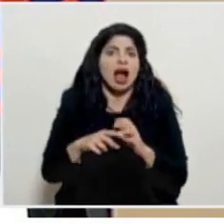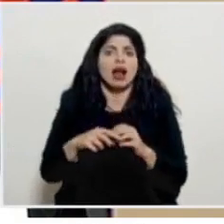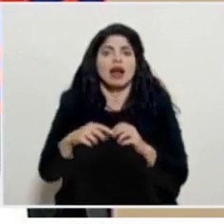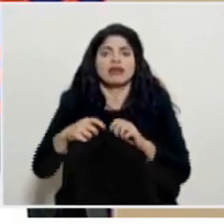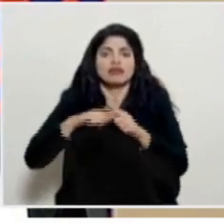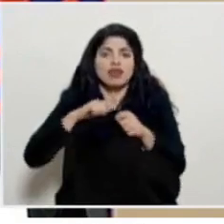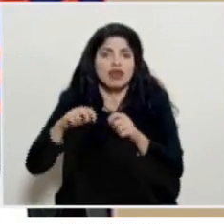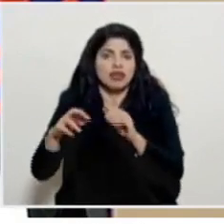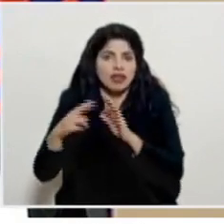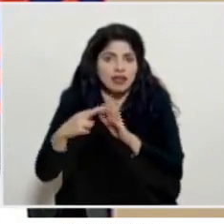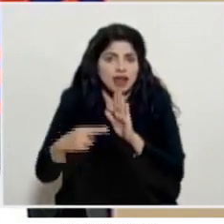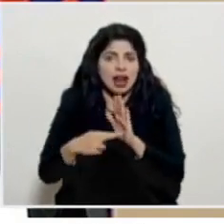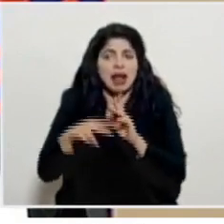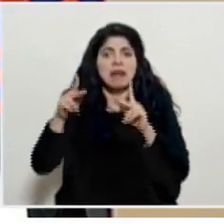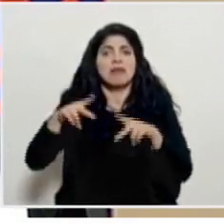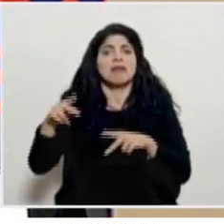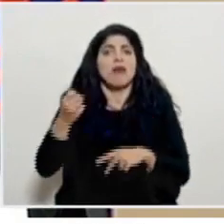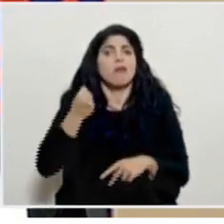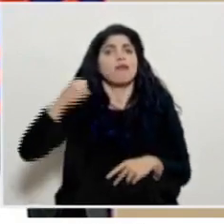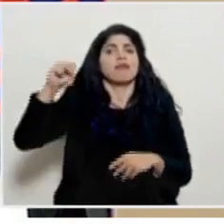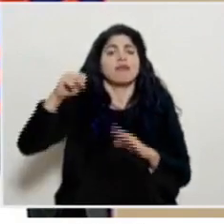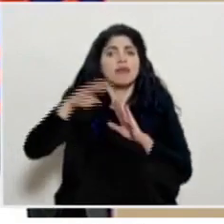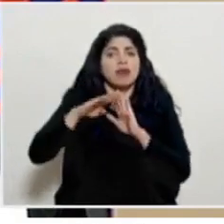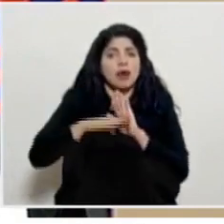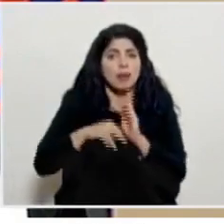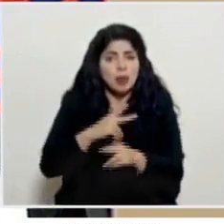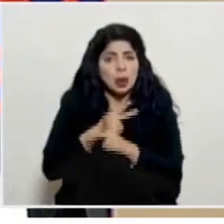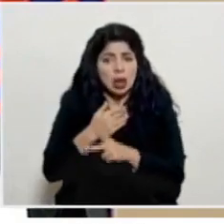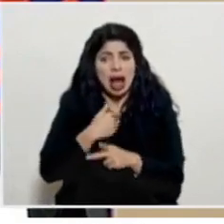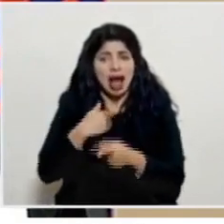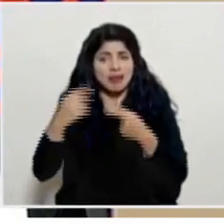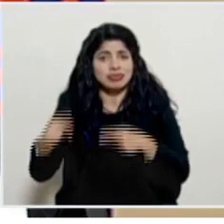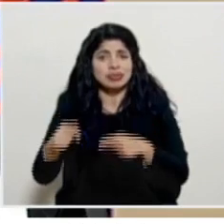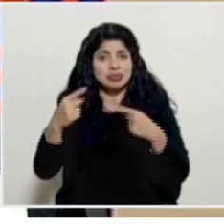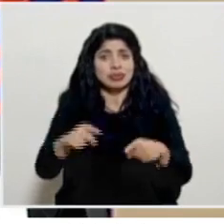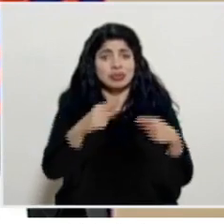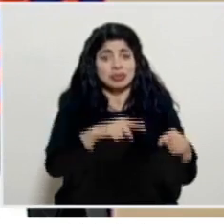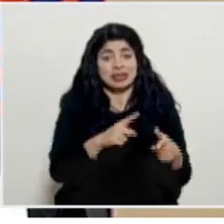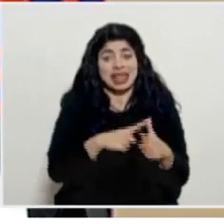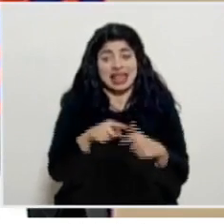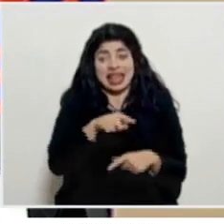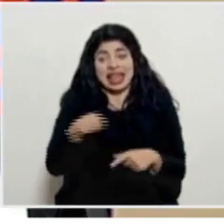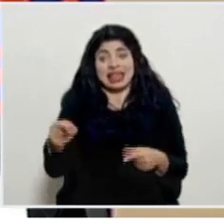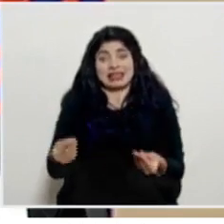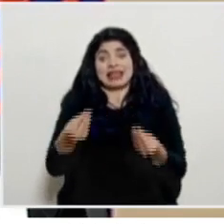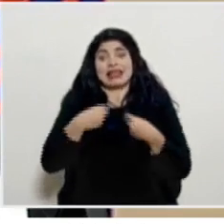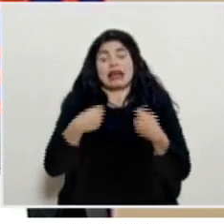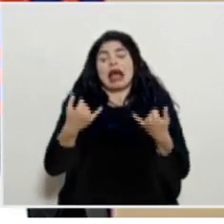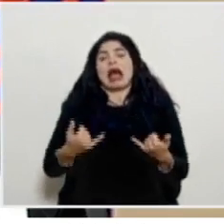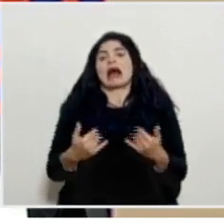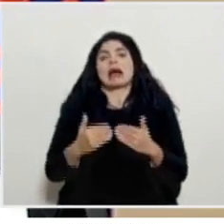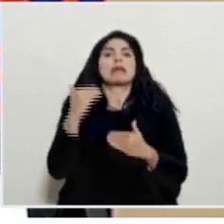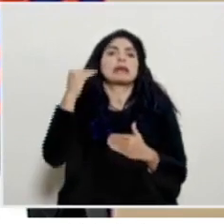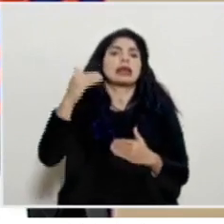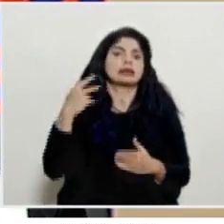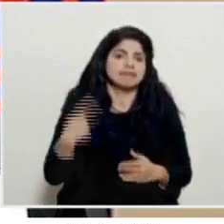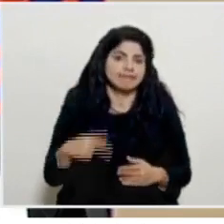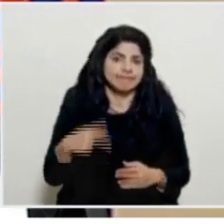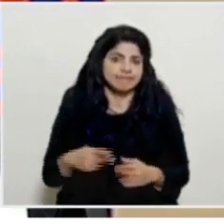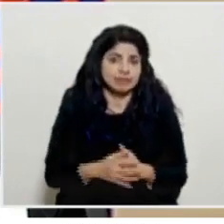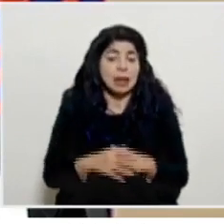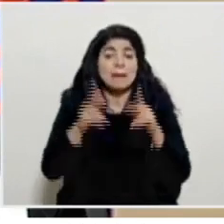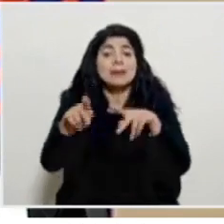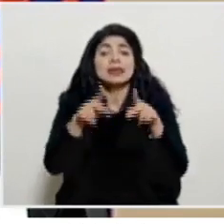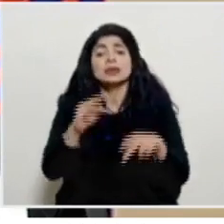donde no se toman las medidas de protección y eso pues hace que cada vez estemos más expuestos el llamado a las